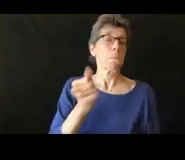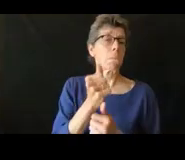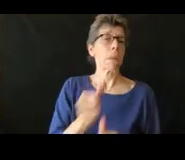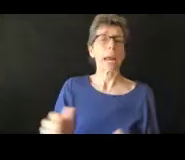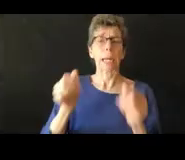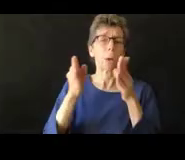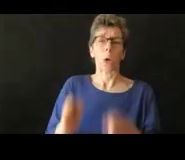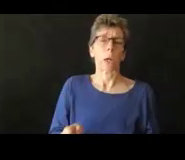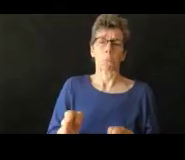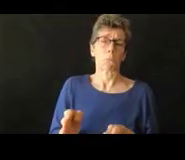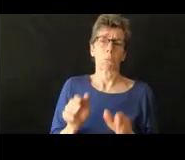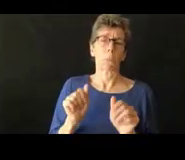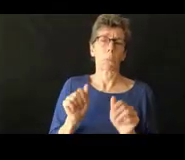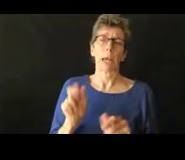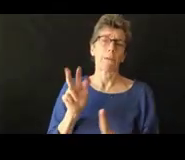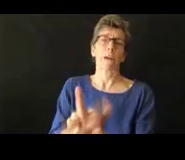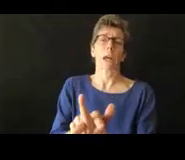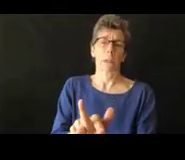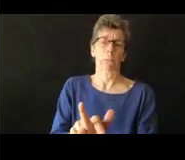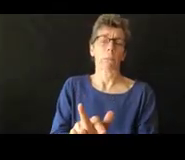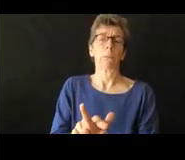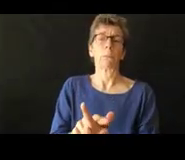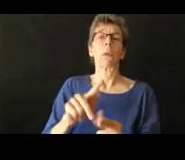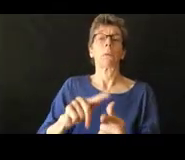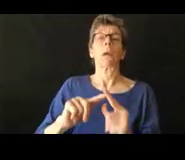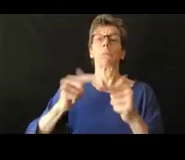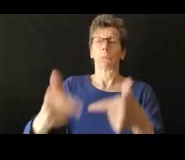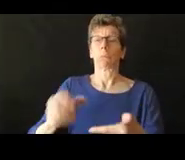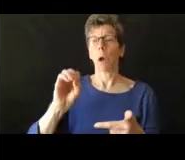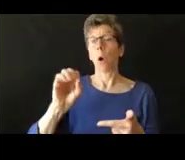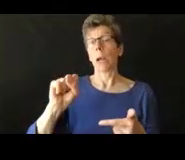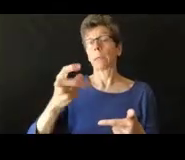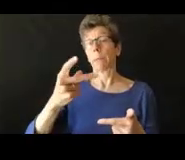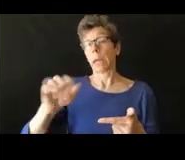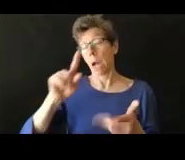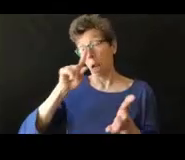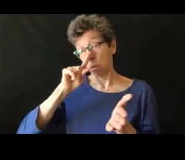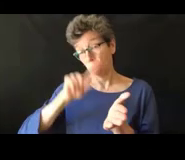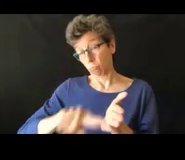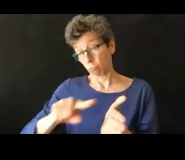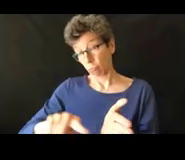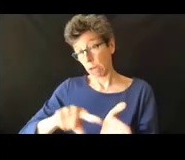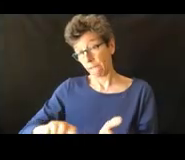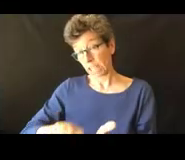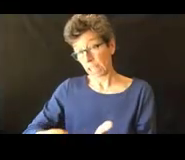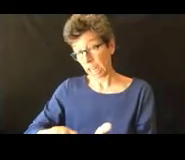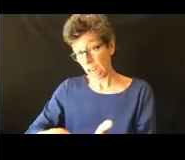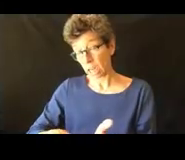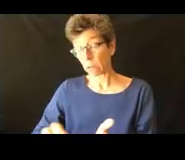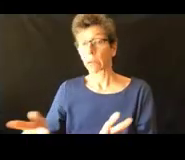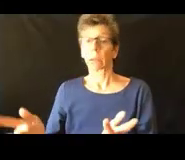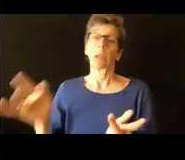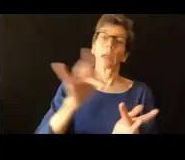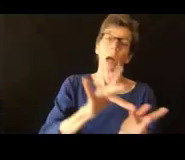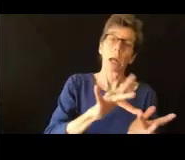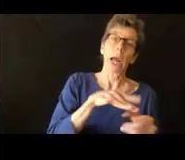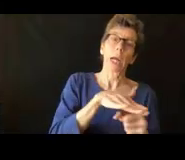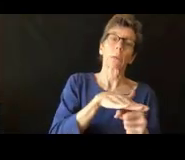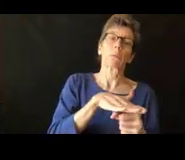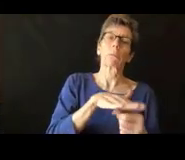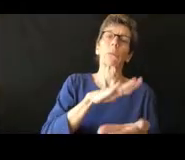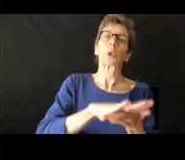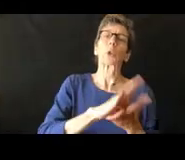queja y OSPI llevar a cabo una investigación y entonces después regresarán al distrito y van a pedir